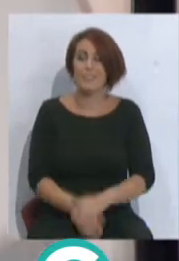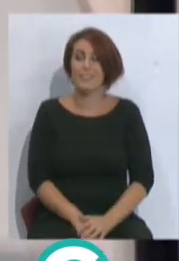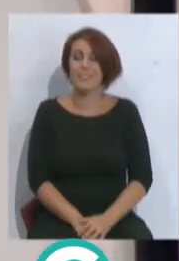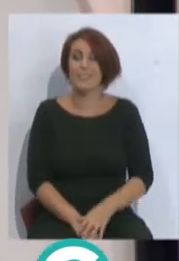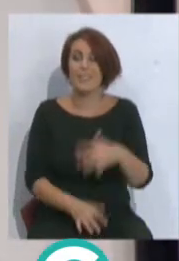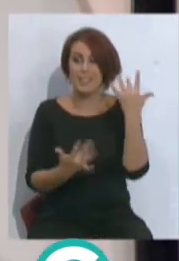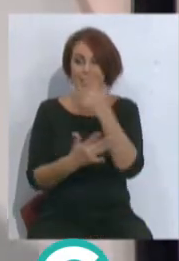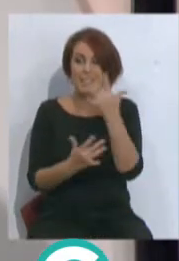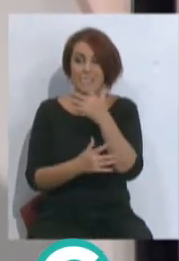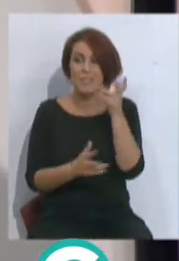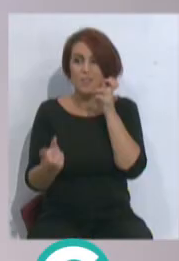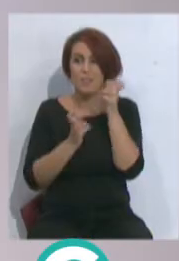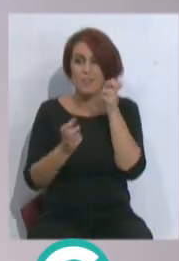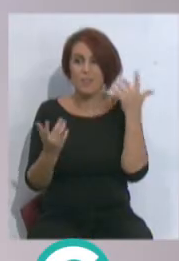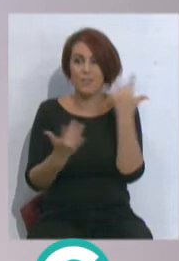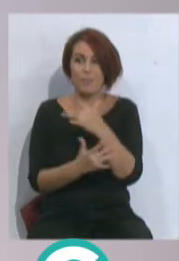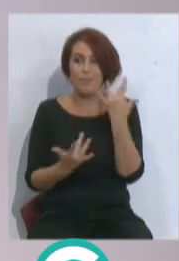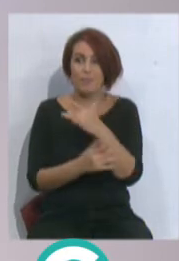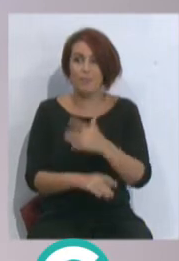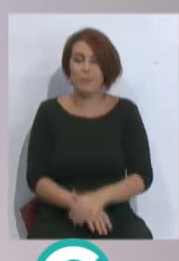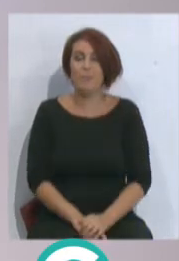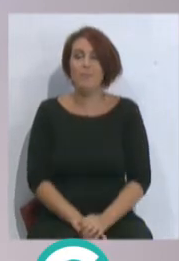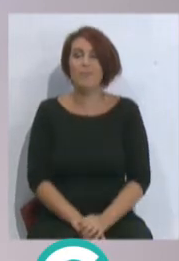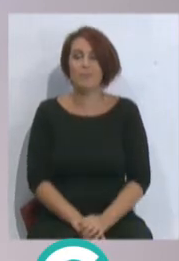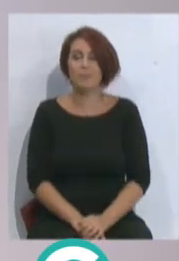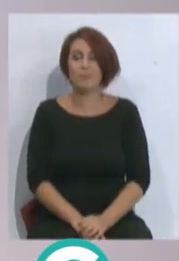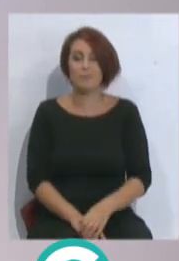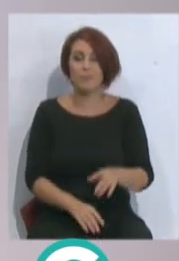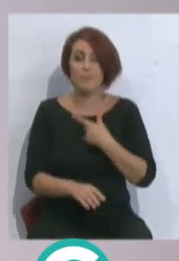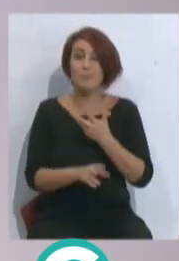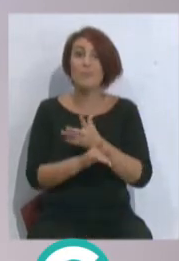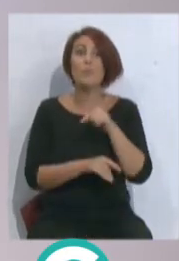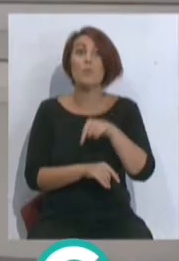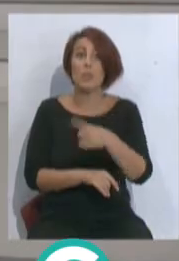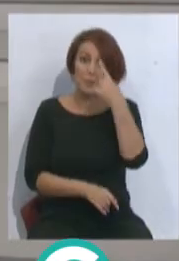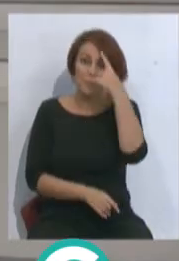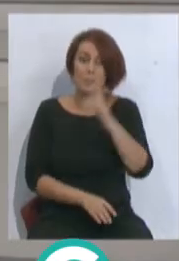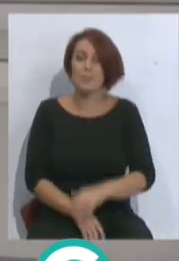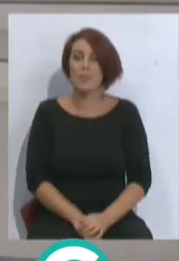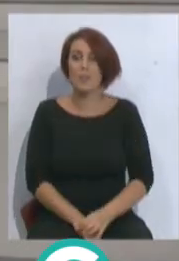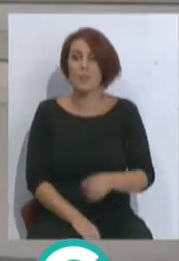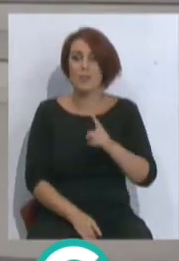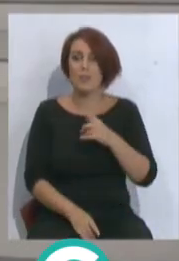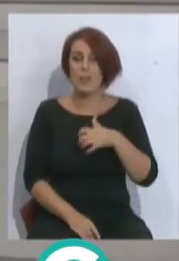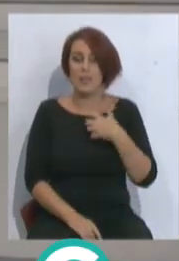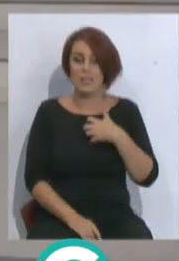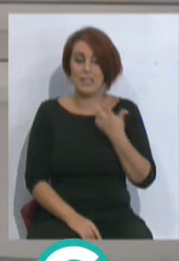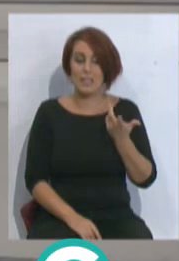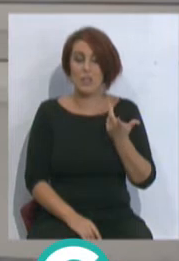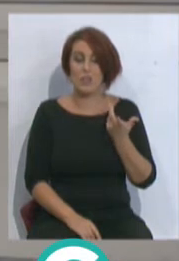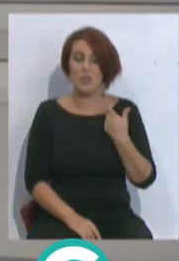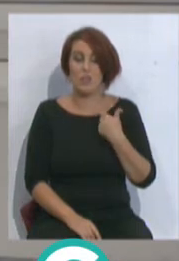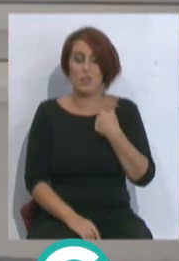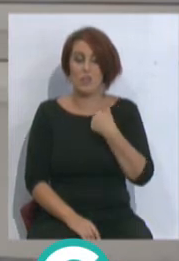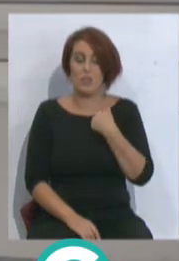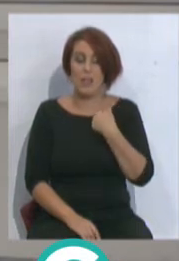Cuidado, ya está metiendo... Se está metiendo el pango ya. Y yo que jugamos, y que jugamos. Yo la... En la Argentina lo hacía con 17, 18